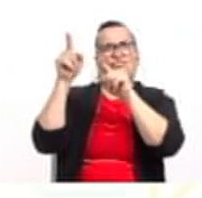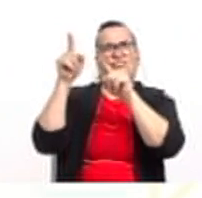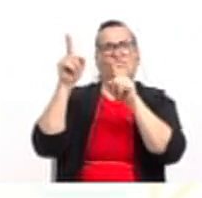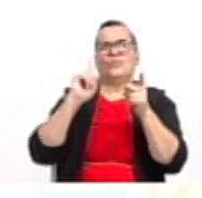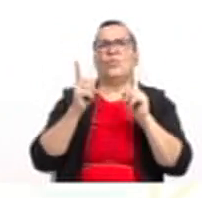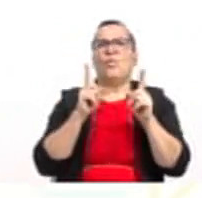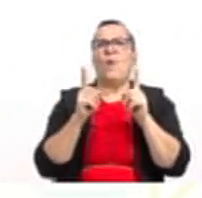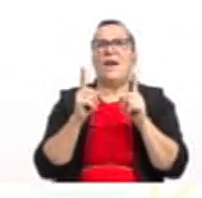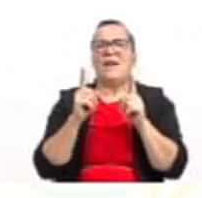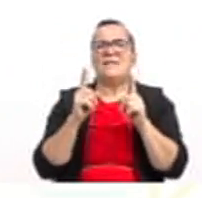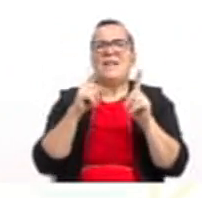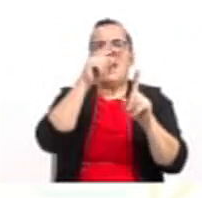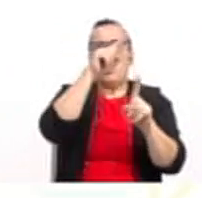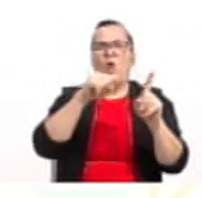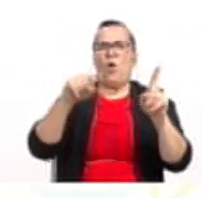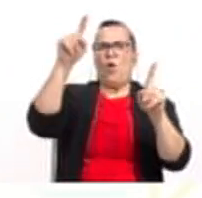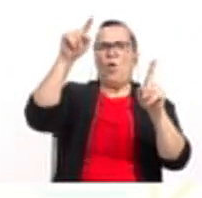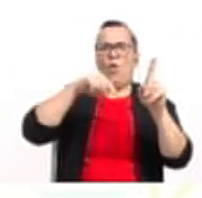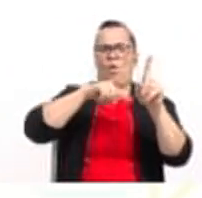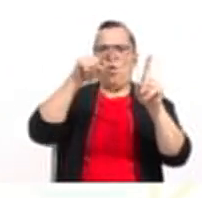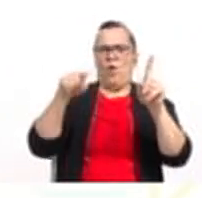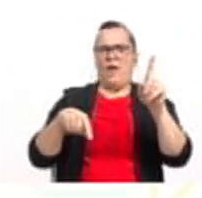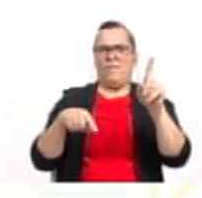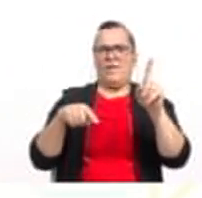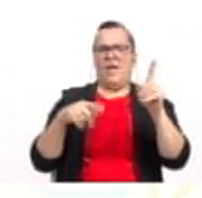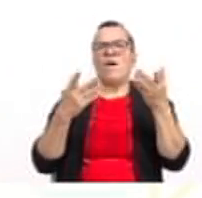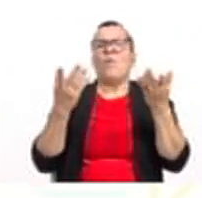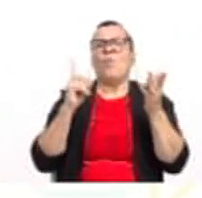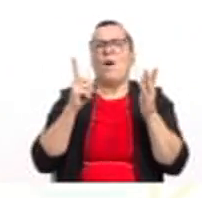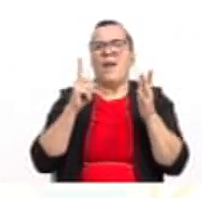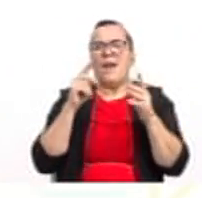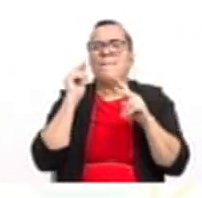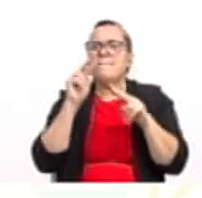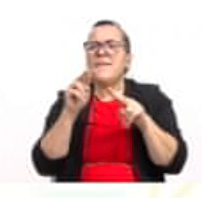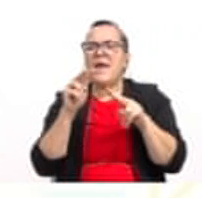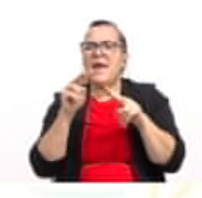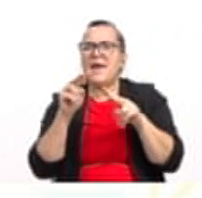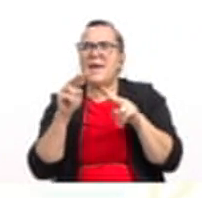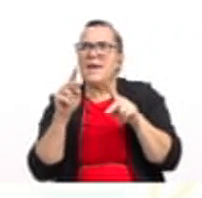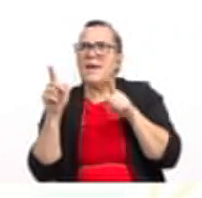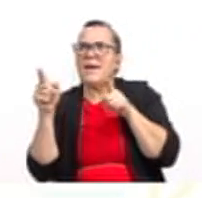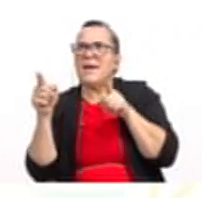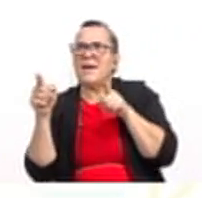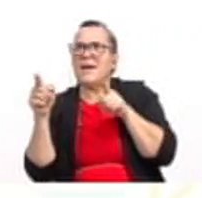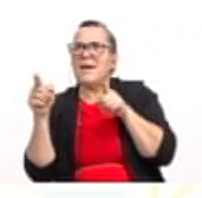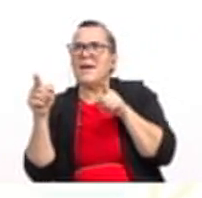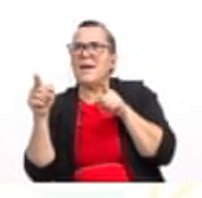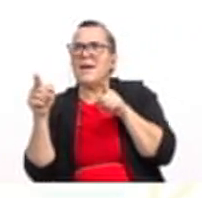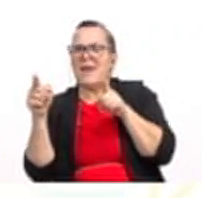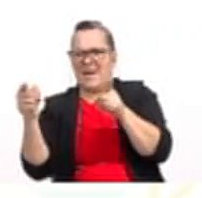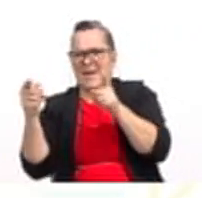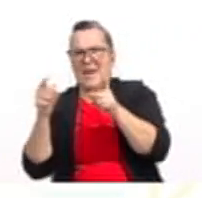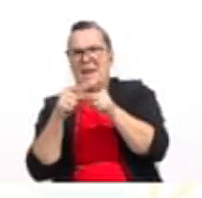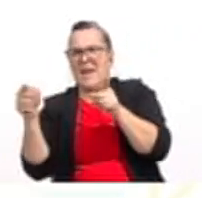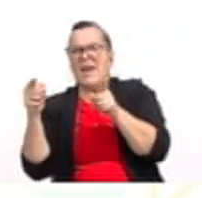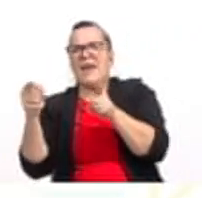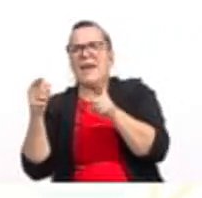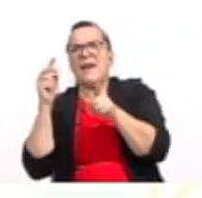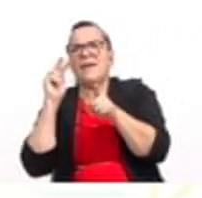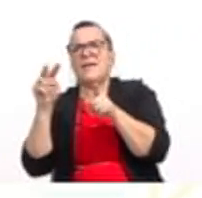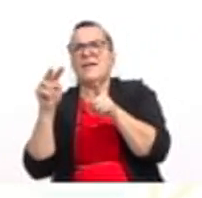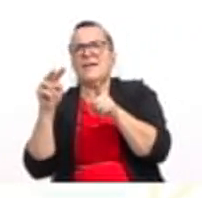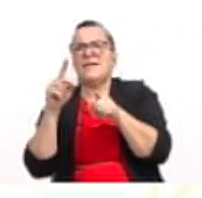¿cuál es la concavidad? Con solamente observar el criterio, ¿cuál será la concavidad? Recuerden de quién dependía la concavidad.